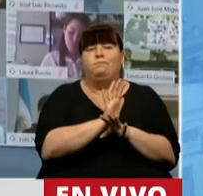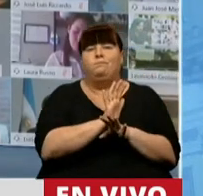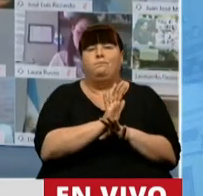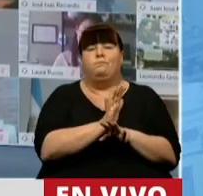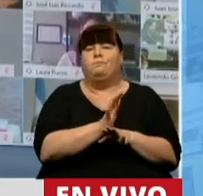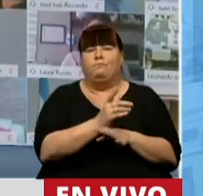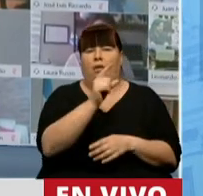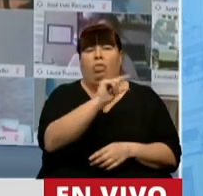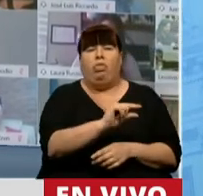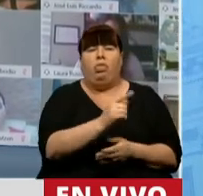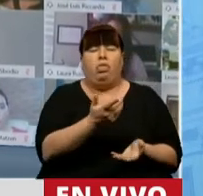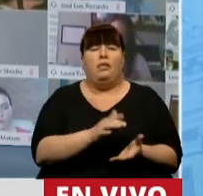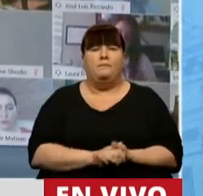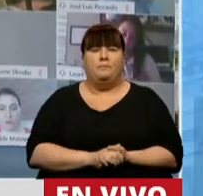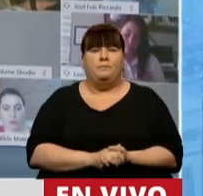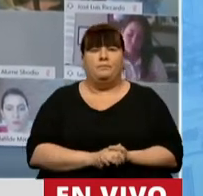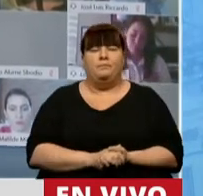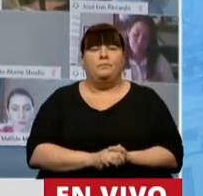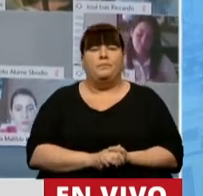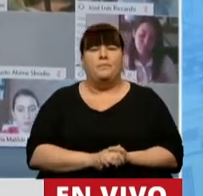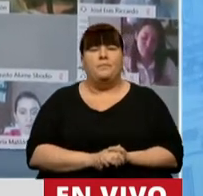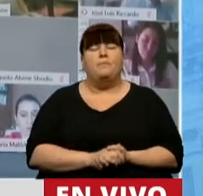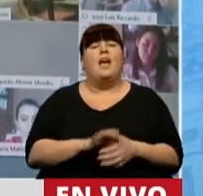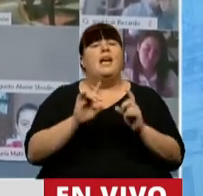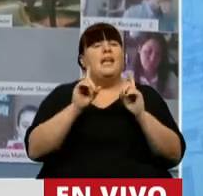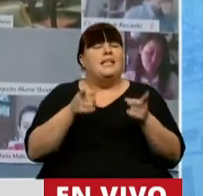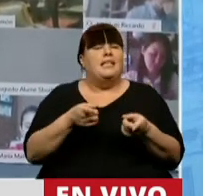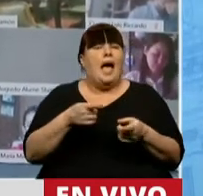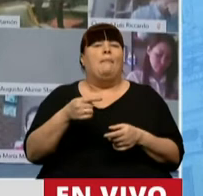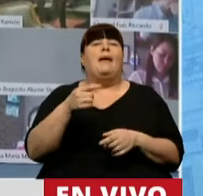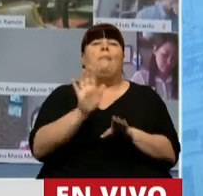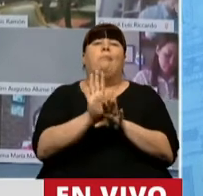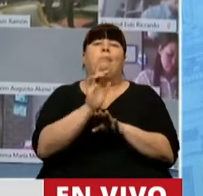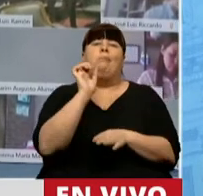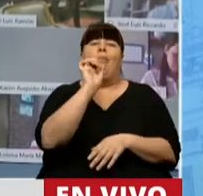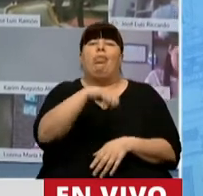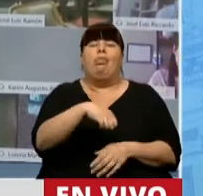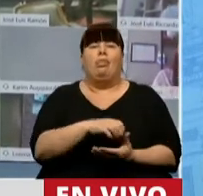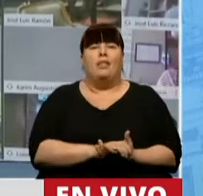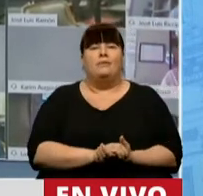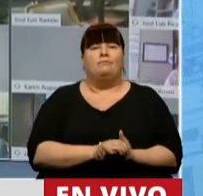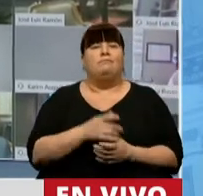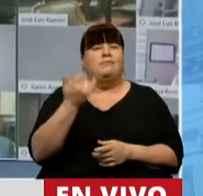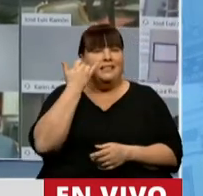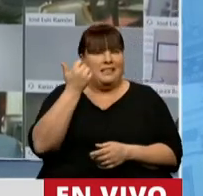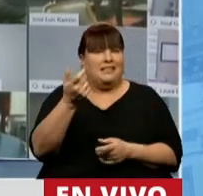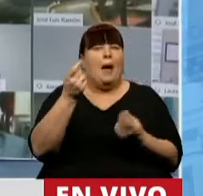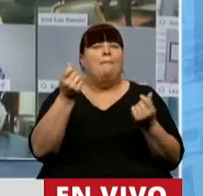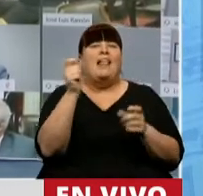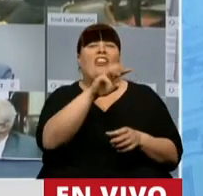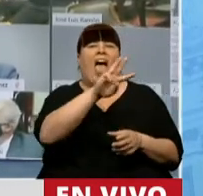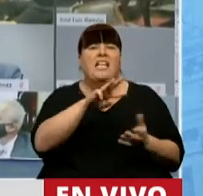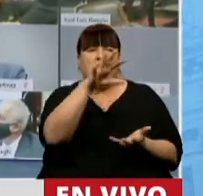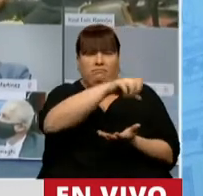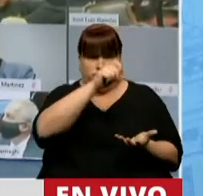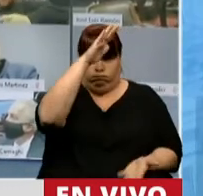muy menguado en sus recursos. También se pretende desconocer, Presidente, el vaciamiento de recursos del